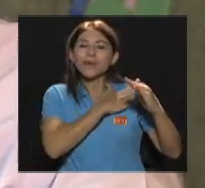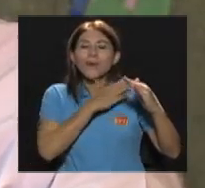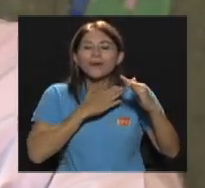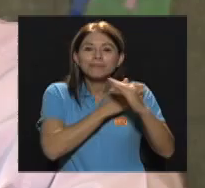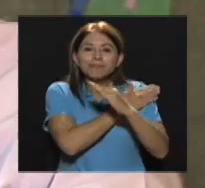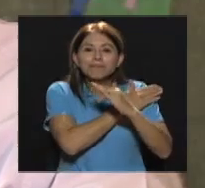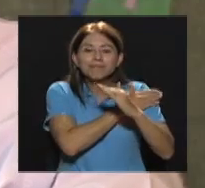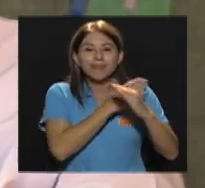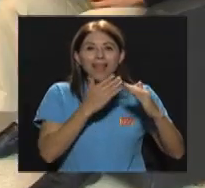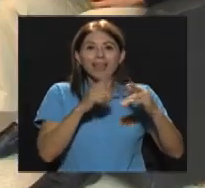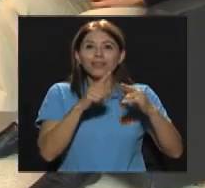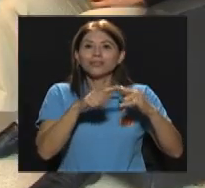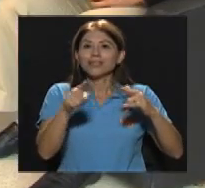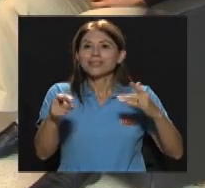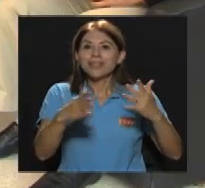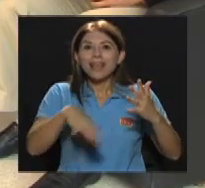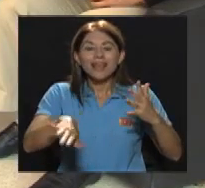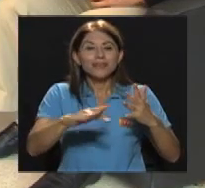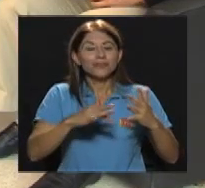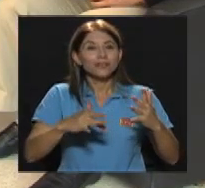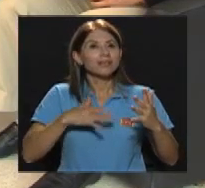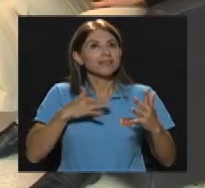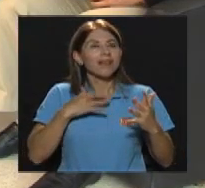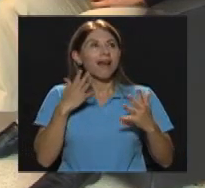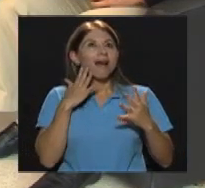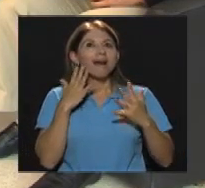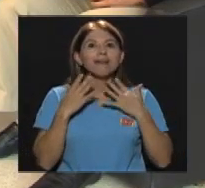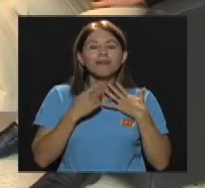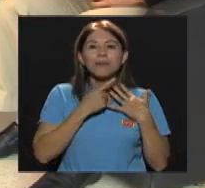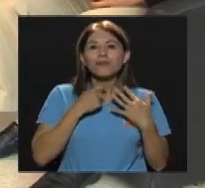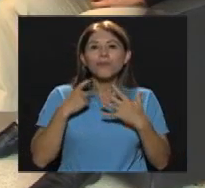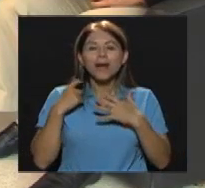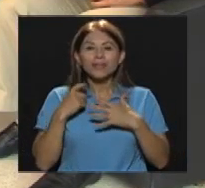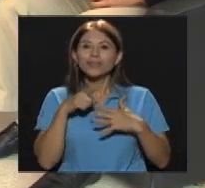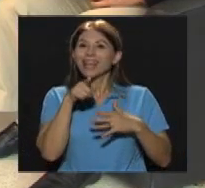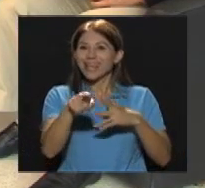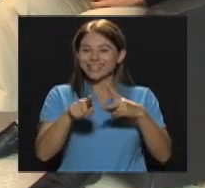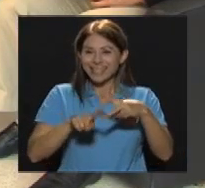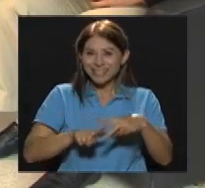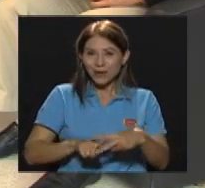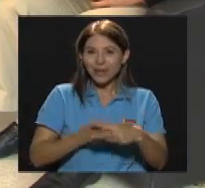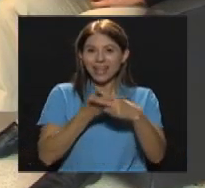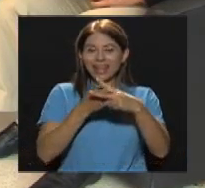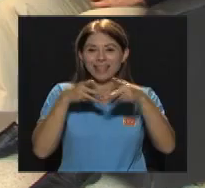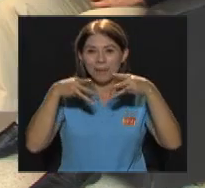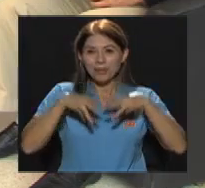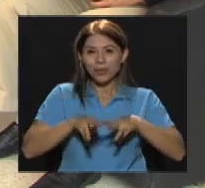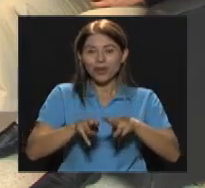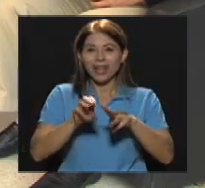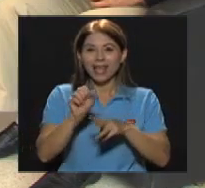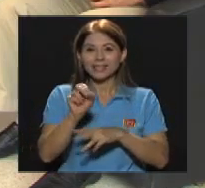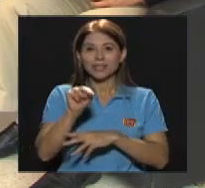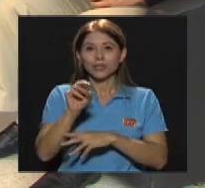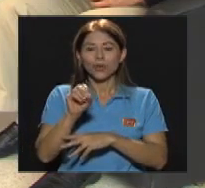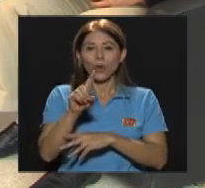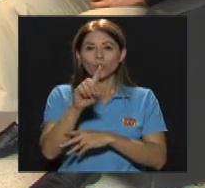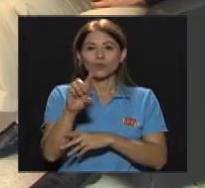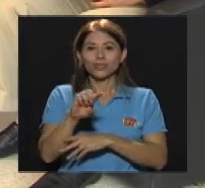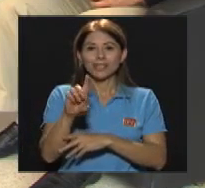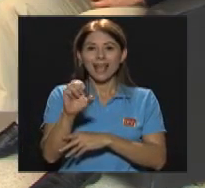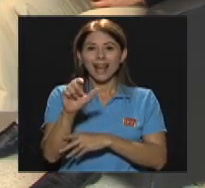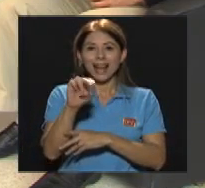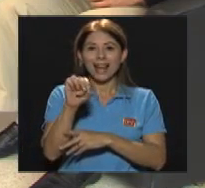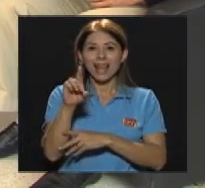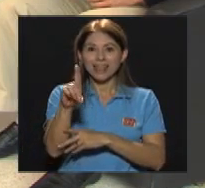Perfumándolos Etcétera Y esa es El origen De la metodología Snusselen Y por eso Mencionaba Que no es solo Una metodología Sino también Una